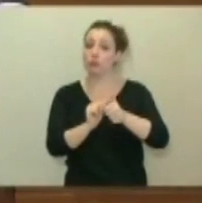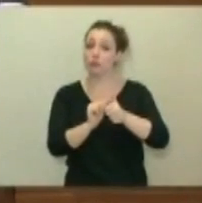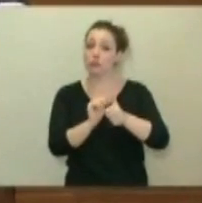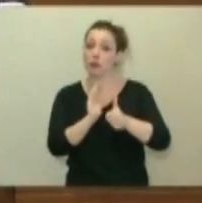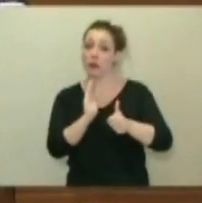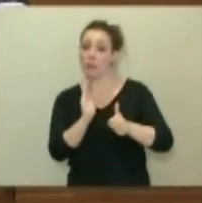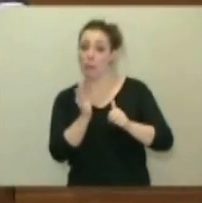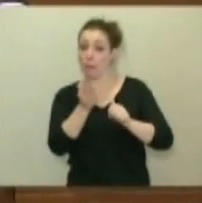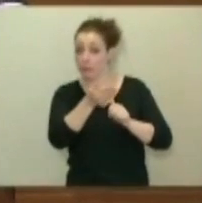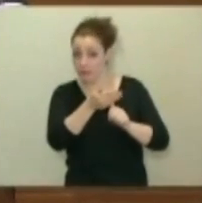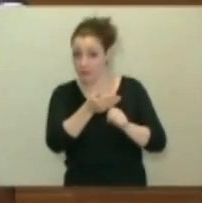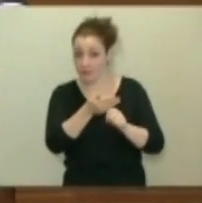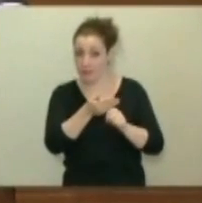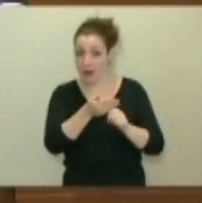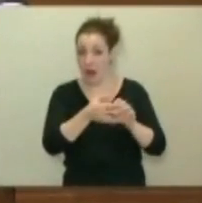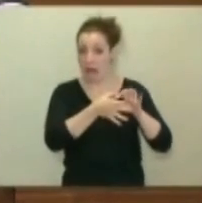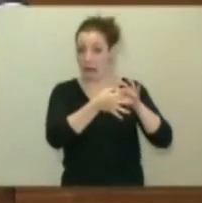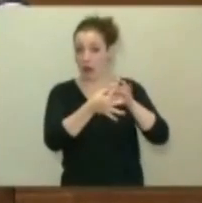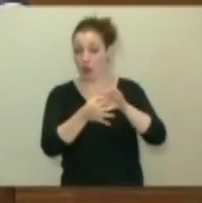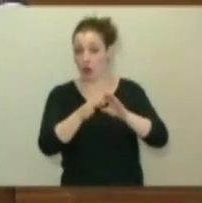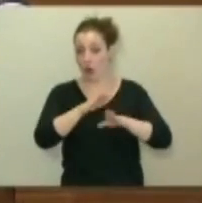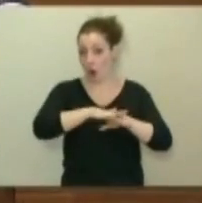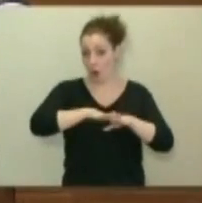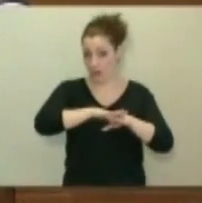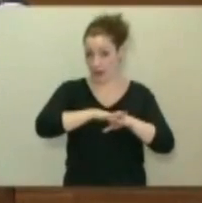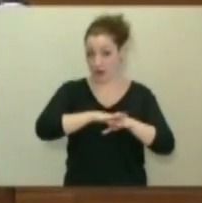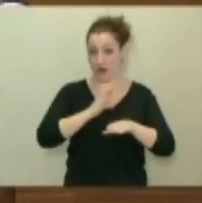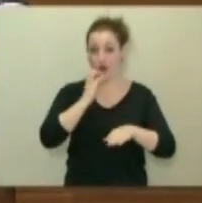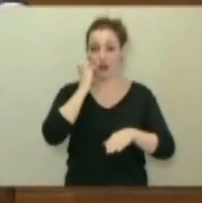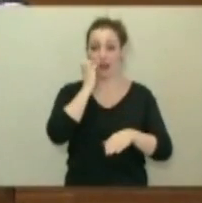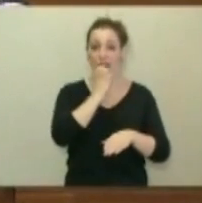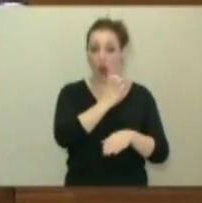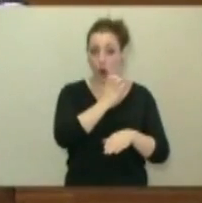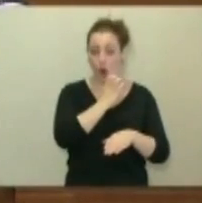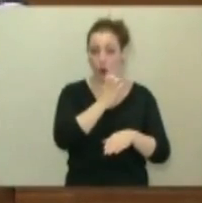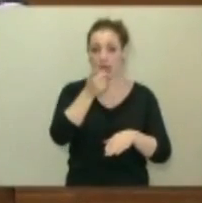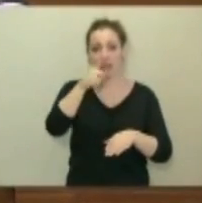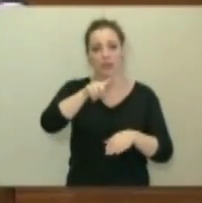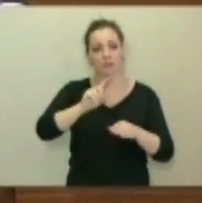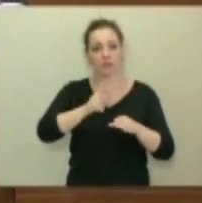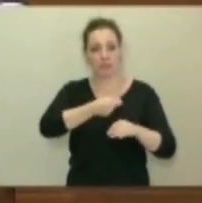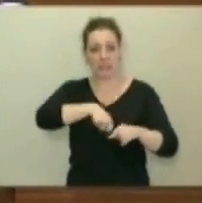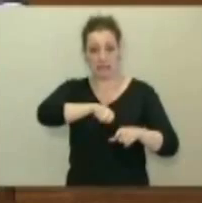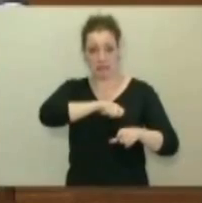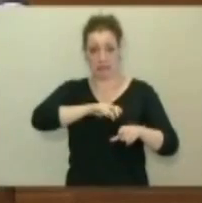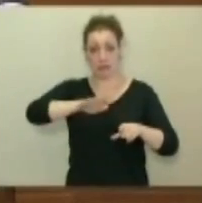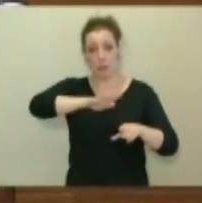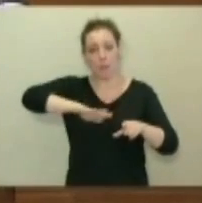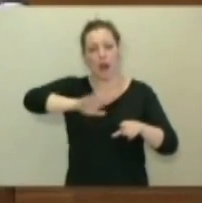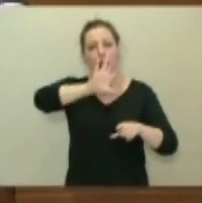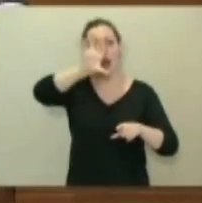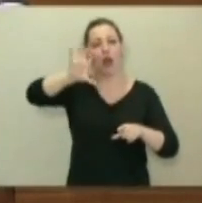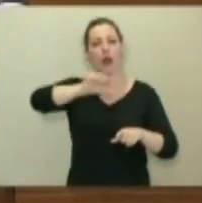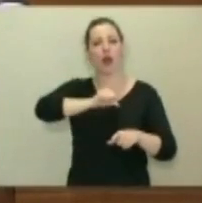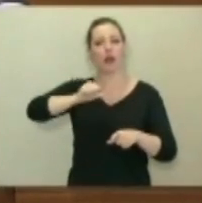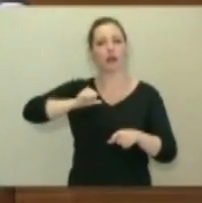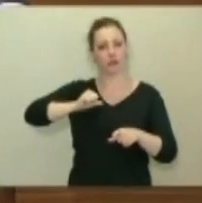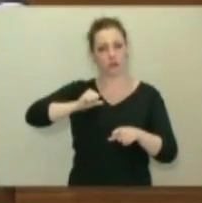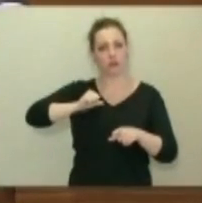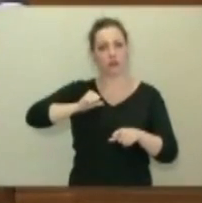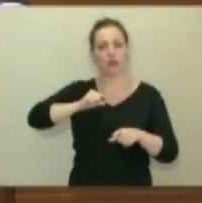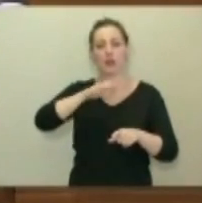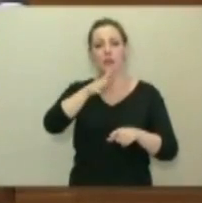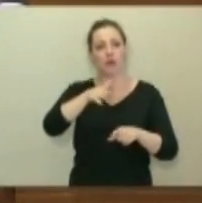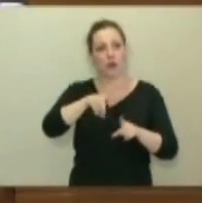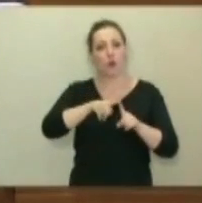relación entre el gobierno central, entre el gobierno de España, del conjunto del país y las comunidades autónomas, en el cual prima